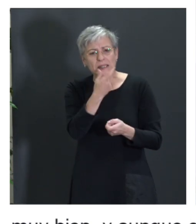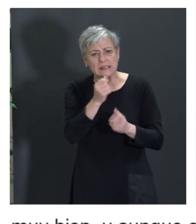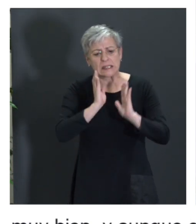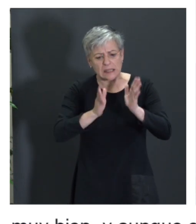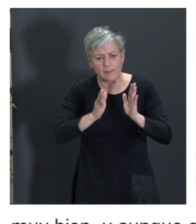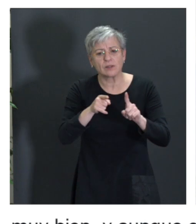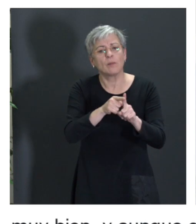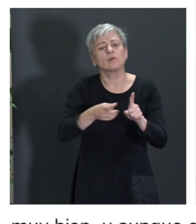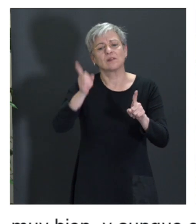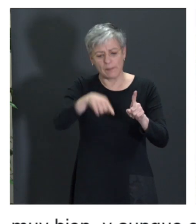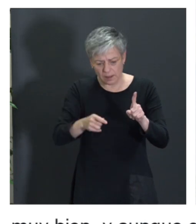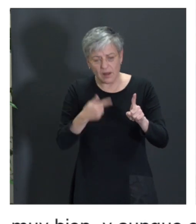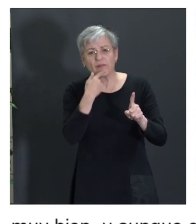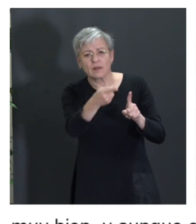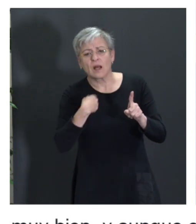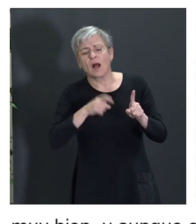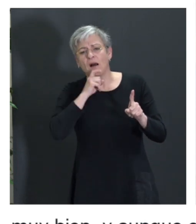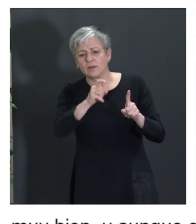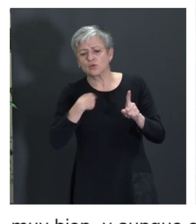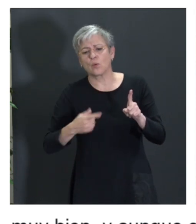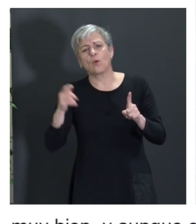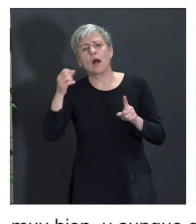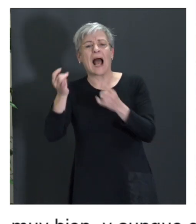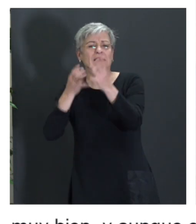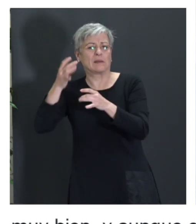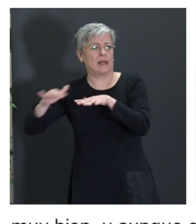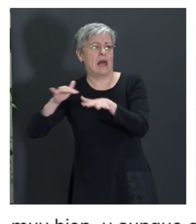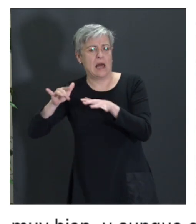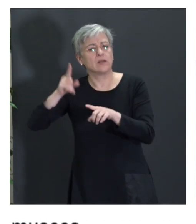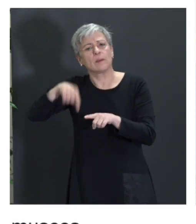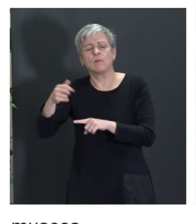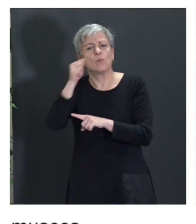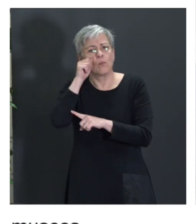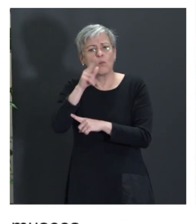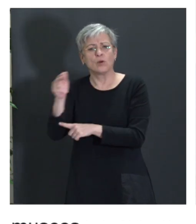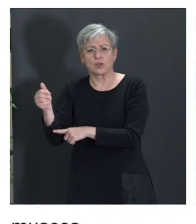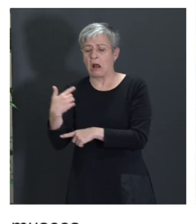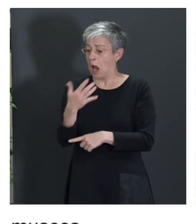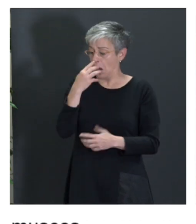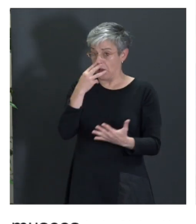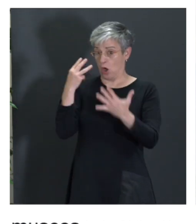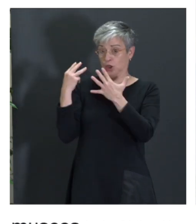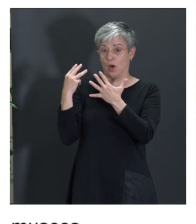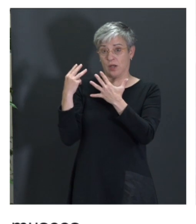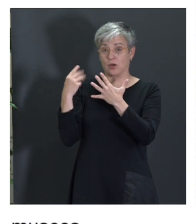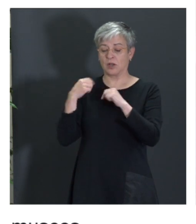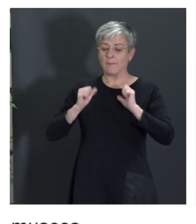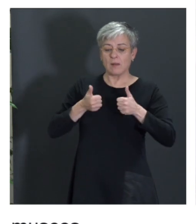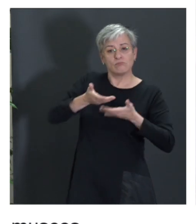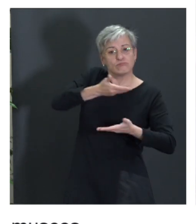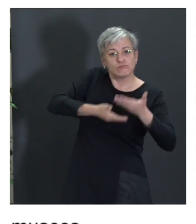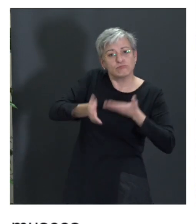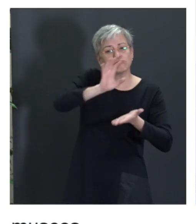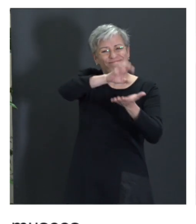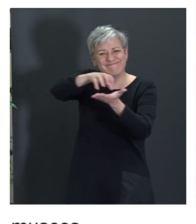actividades en museos. Así que hace ya también, como casi una década, ya ocho años, un poquito más, empezamos a colaborar con algunos museos, hemos